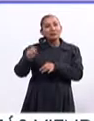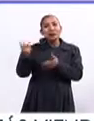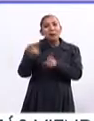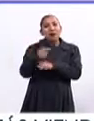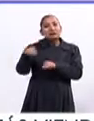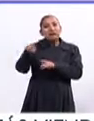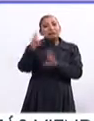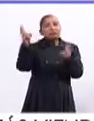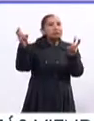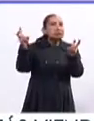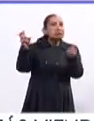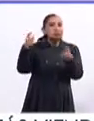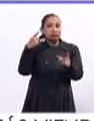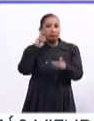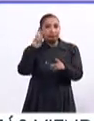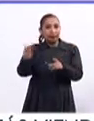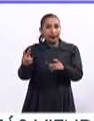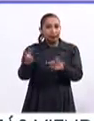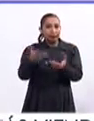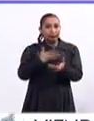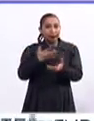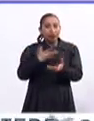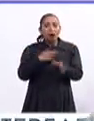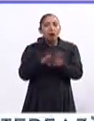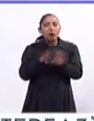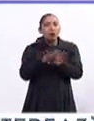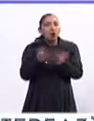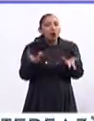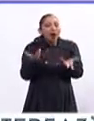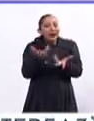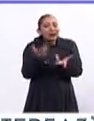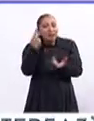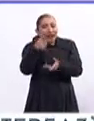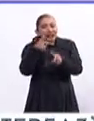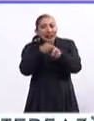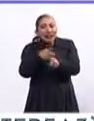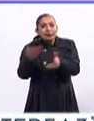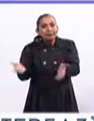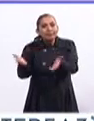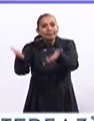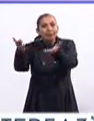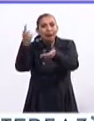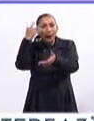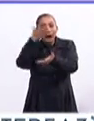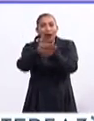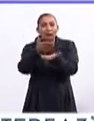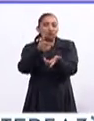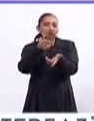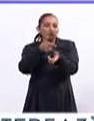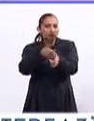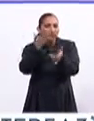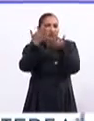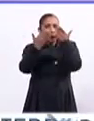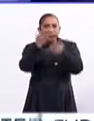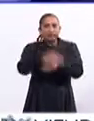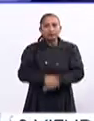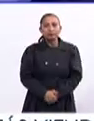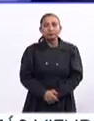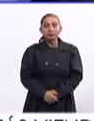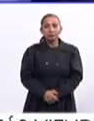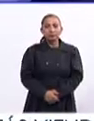condición que ellos tienen, cómo hacen para seguirlos alentando a no perder el